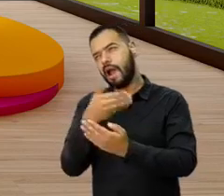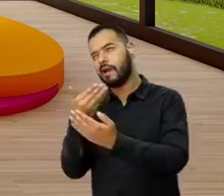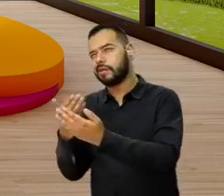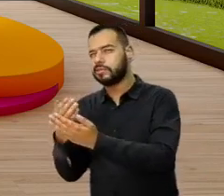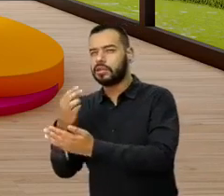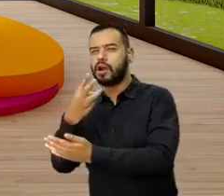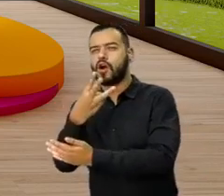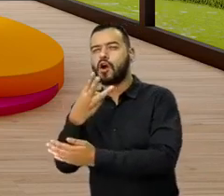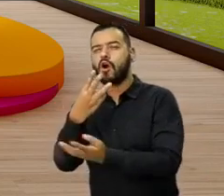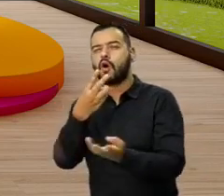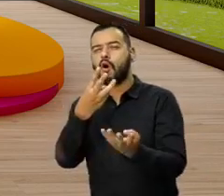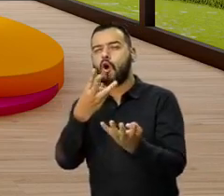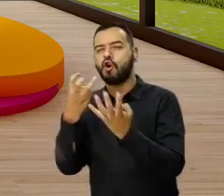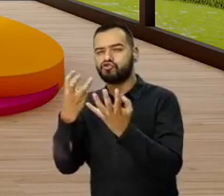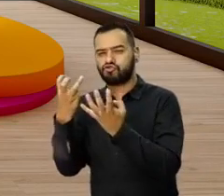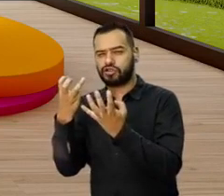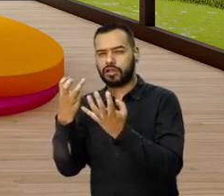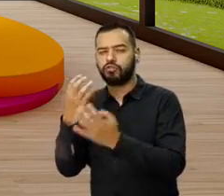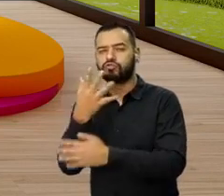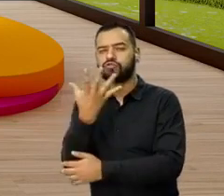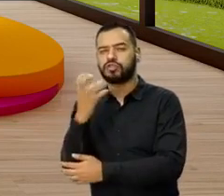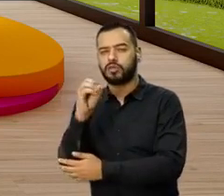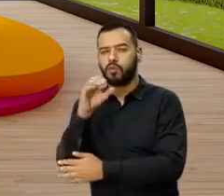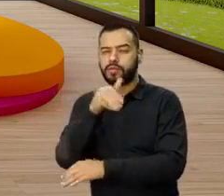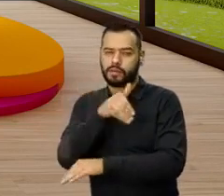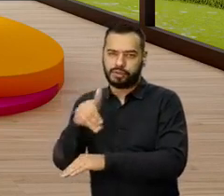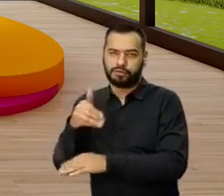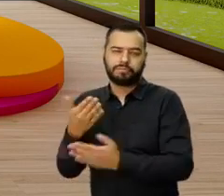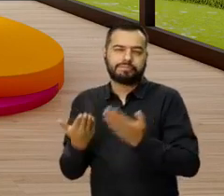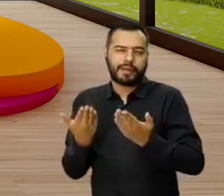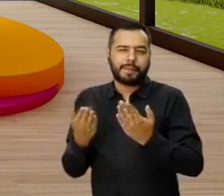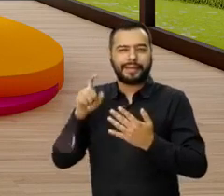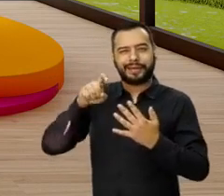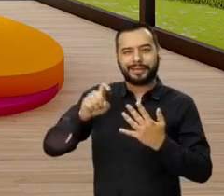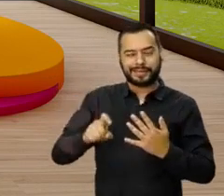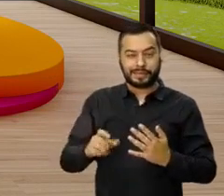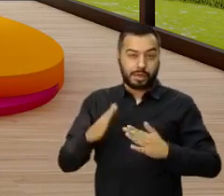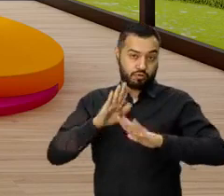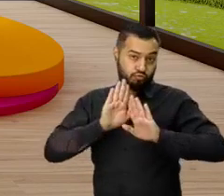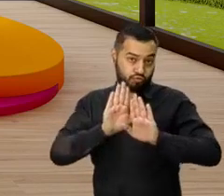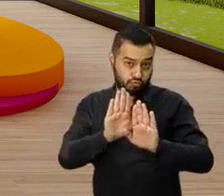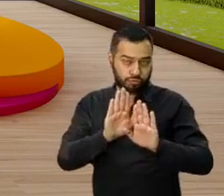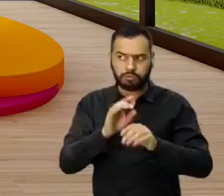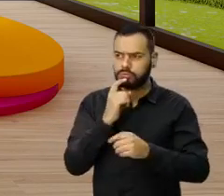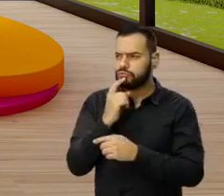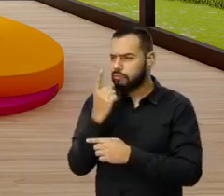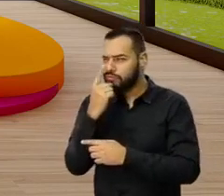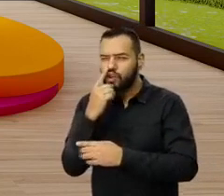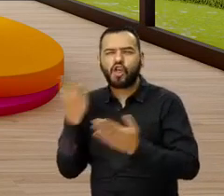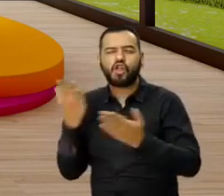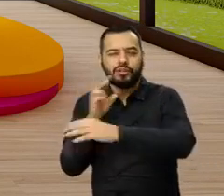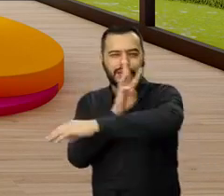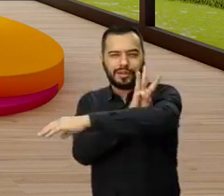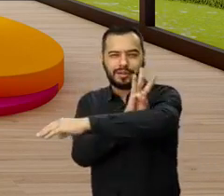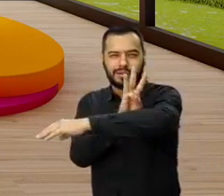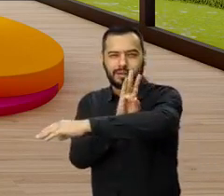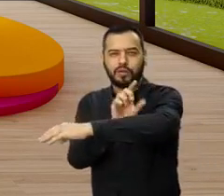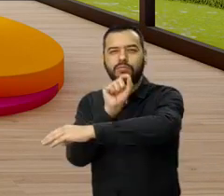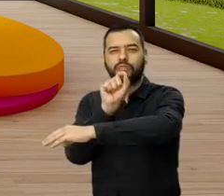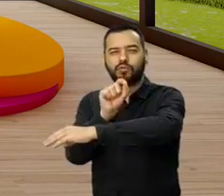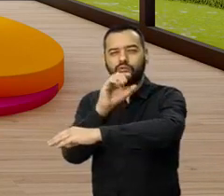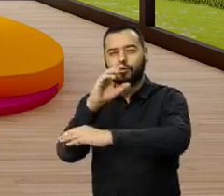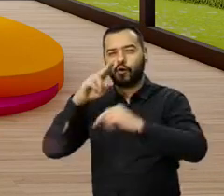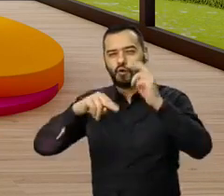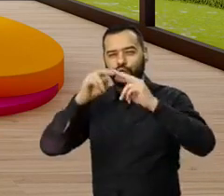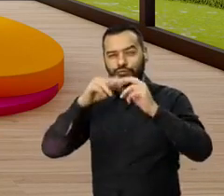millones. ¿De qué depende? Pues de la necesidad que tú tengas. Puedes coger, simplemente miras y entras a www.constructora.bolívar.